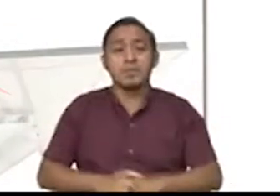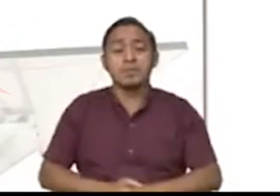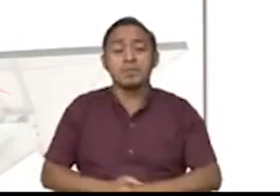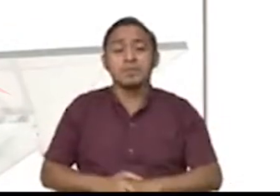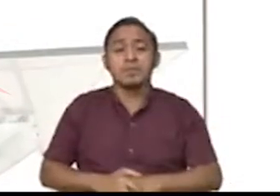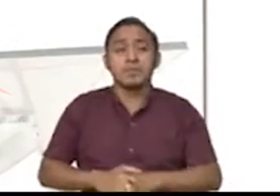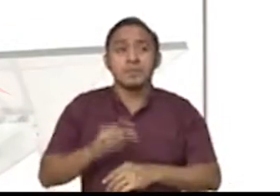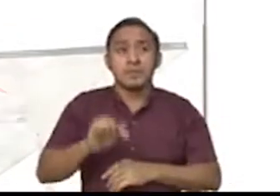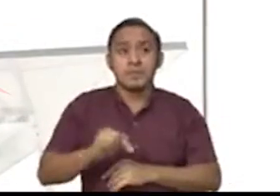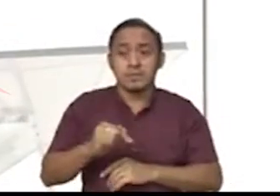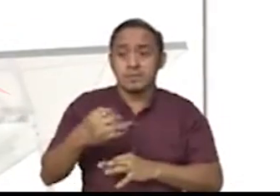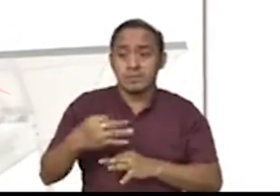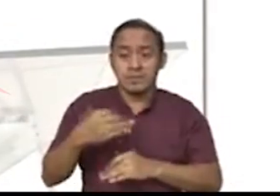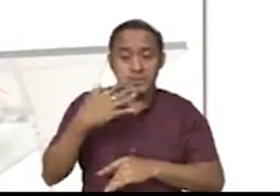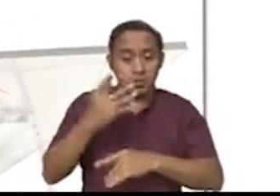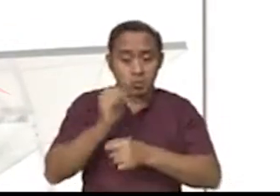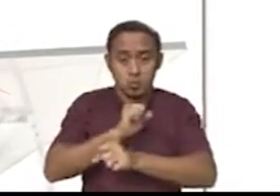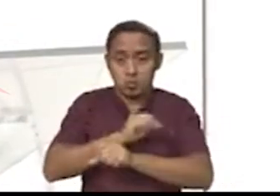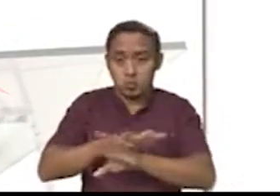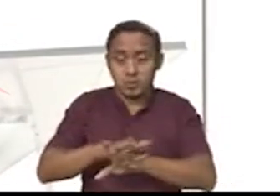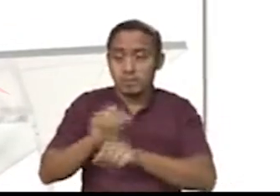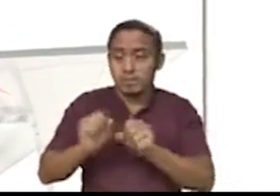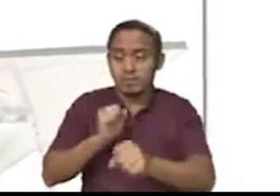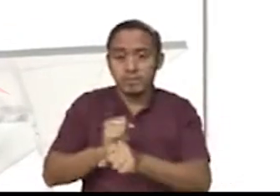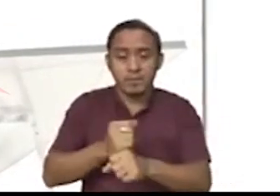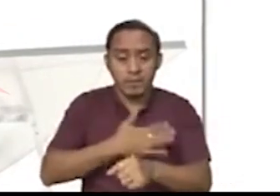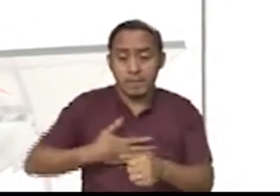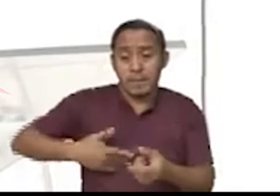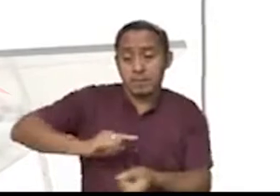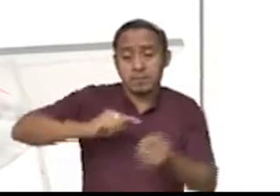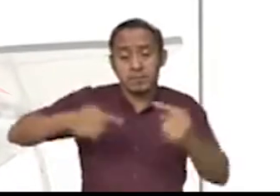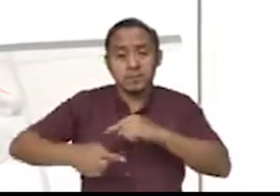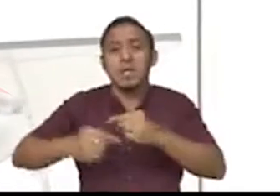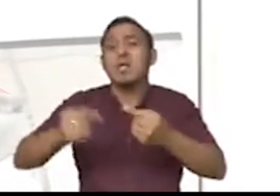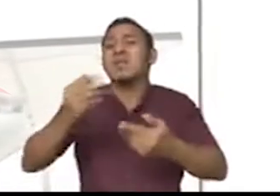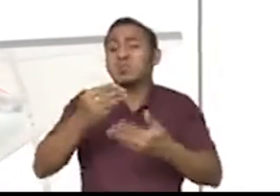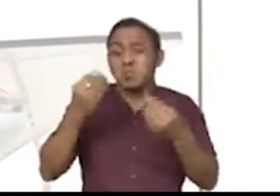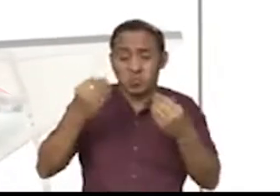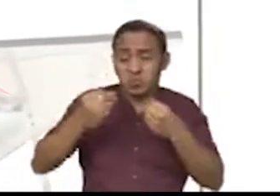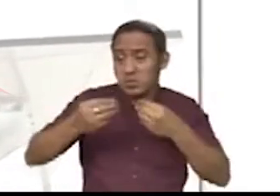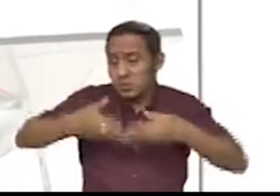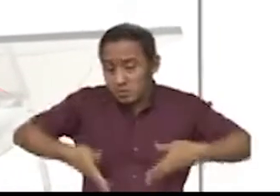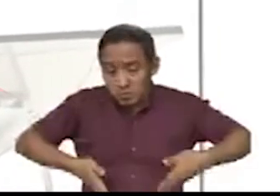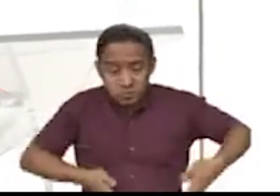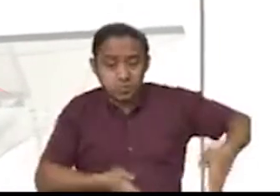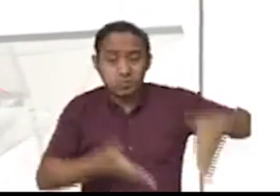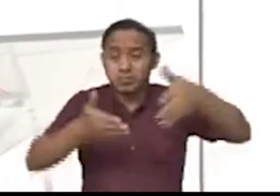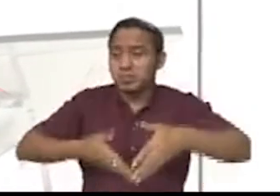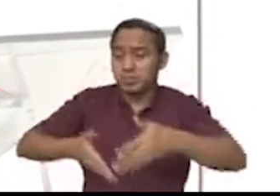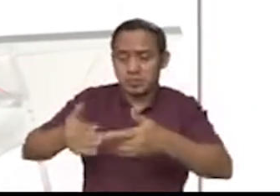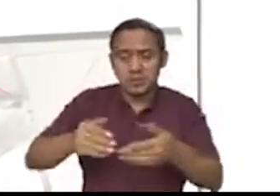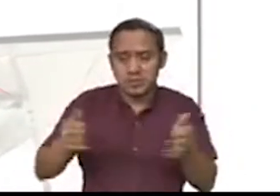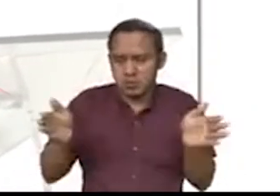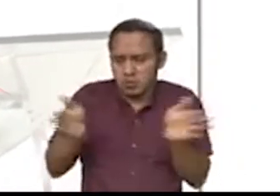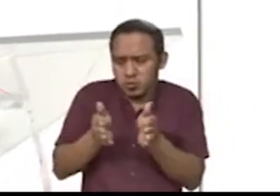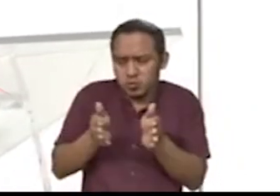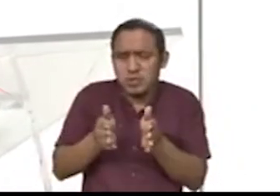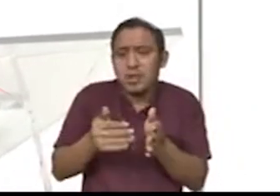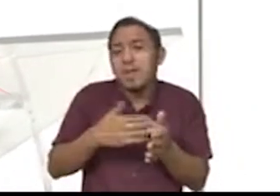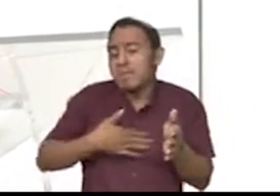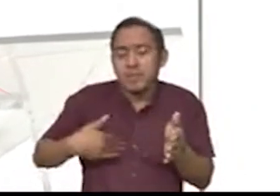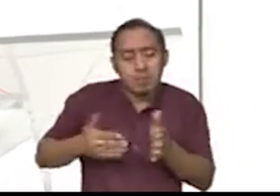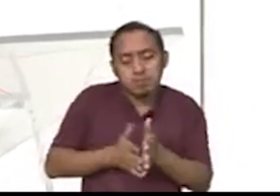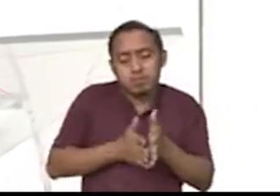autónomas de la costa caribe. Construimos y mejoramos, porque muchas carreteras que eran muy angostas tuvimos que